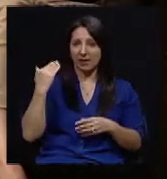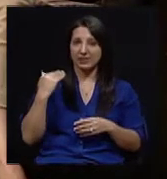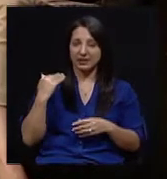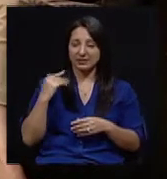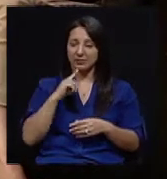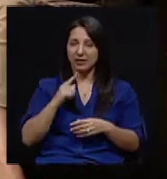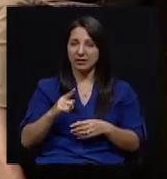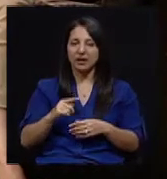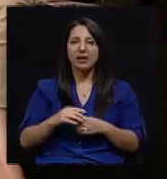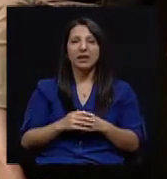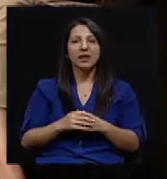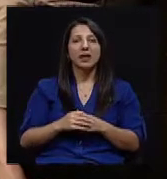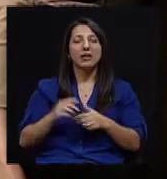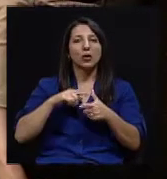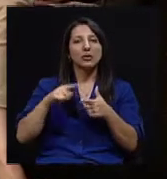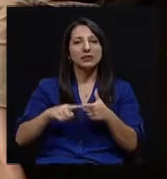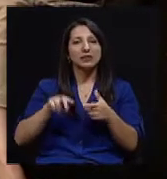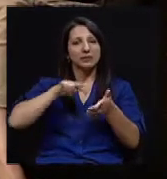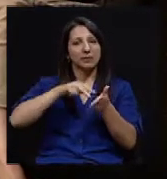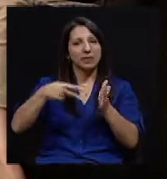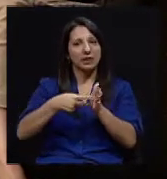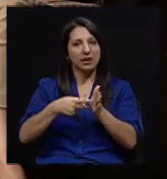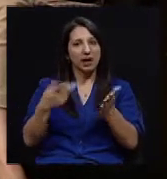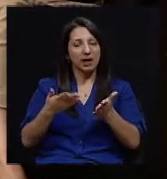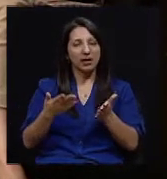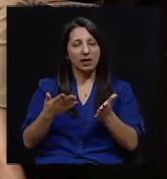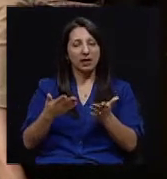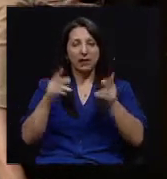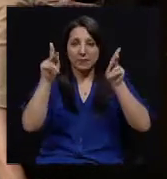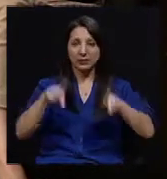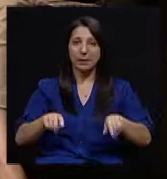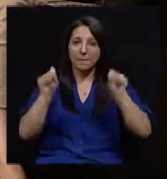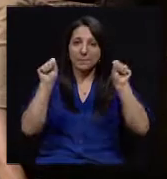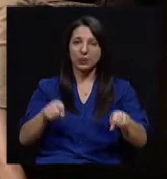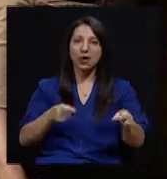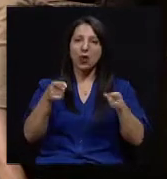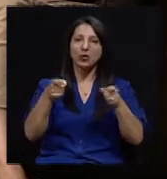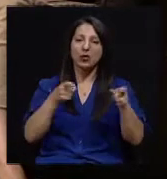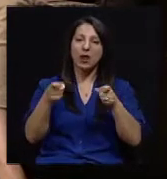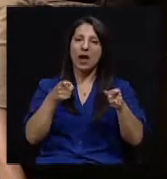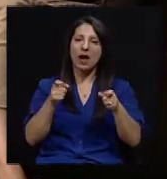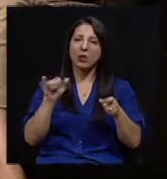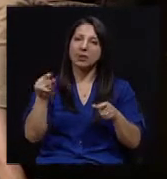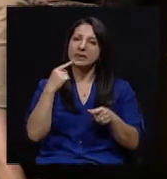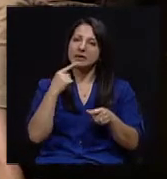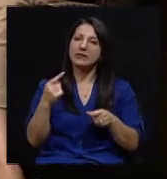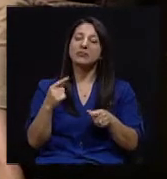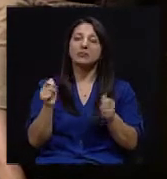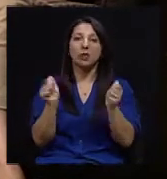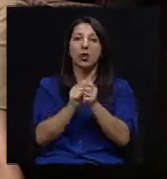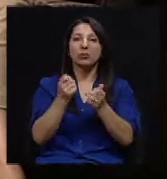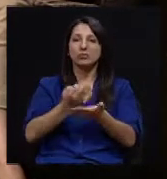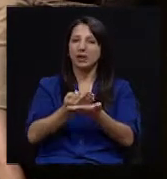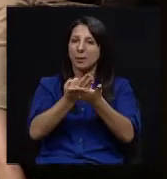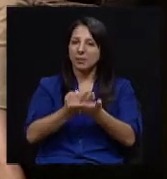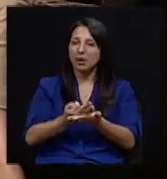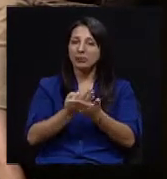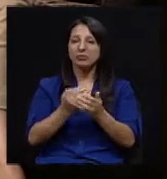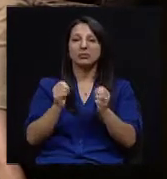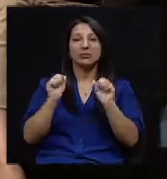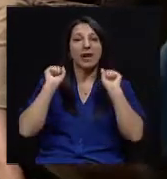programa, doctor, y entonces significa que la gente podría controlarse, como bien lo decíamos, con tratamiento, con